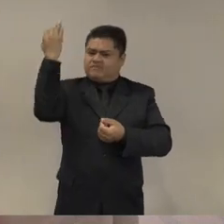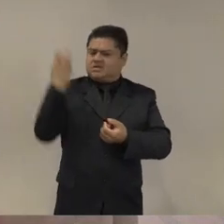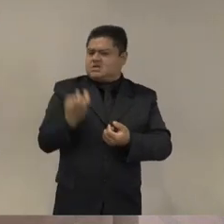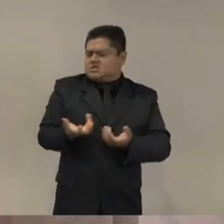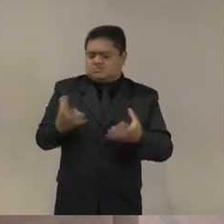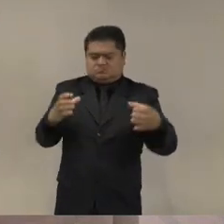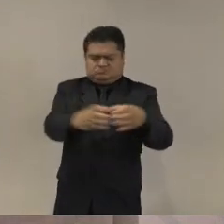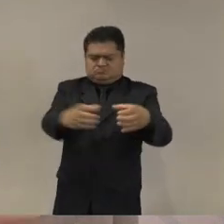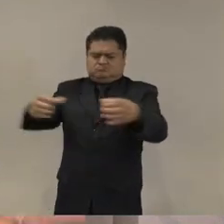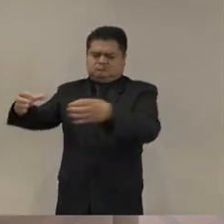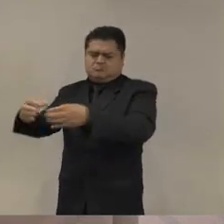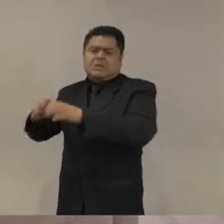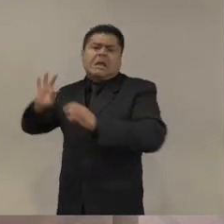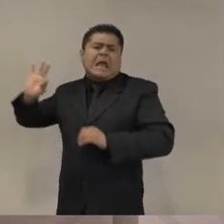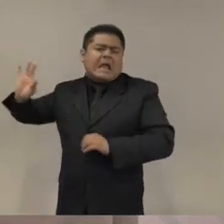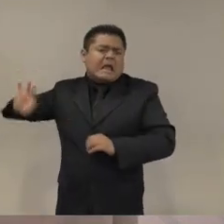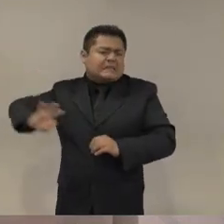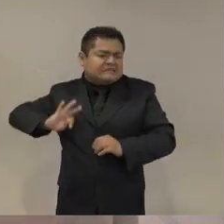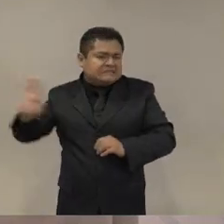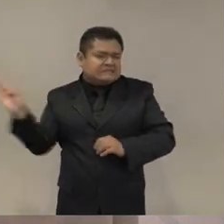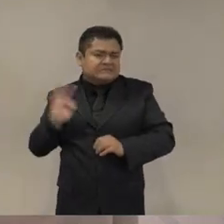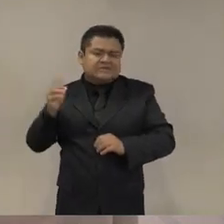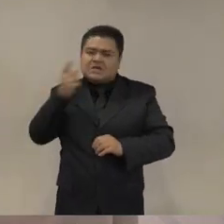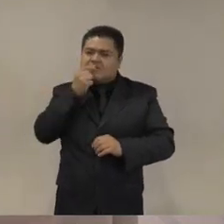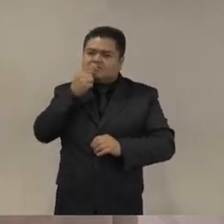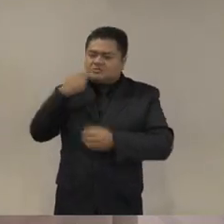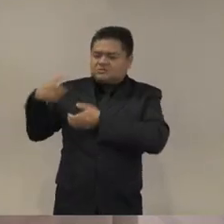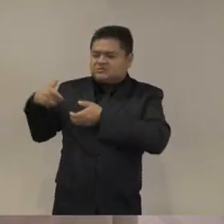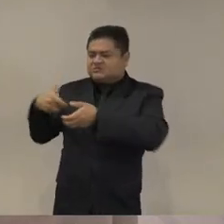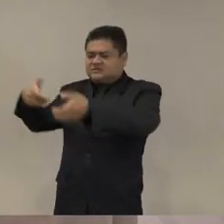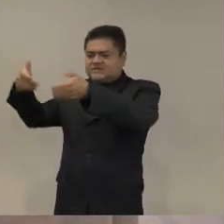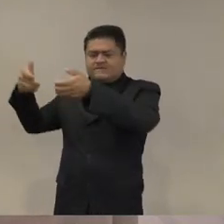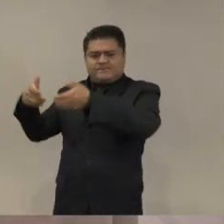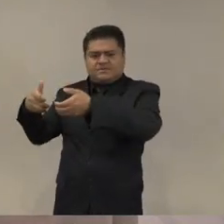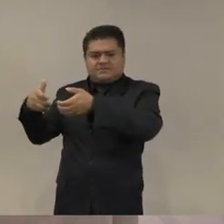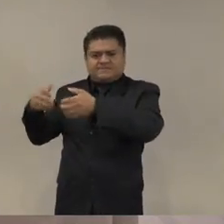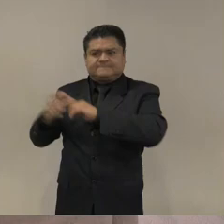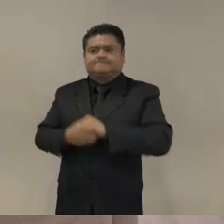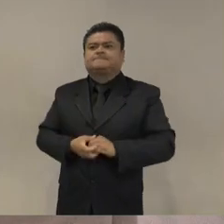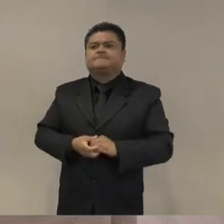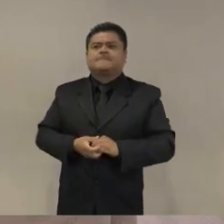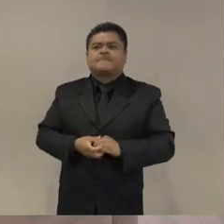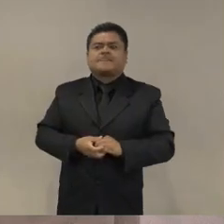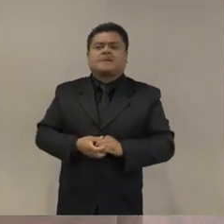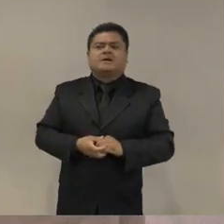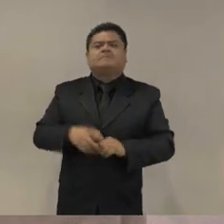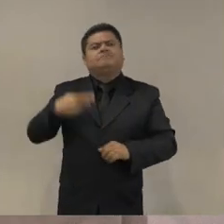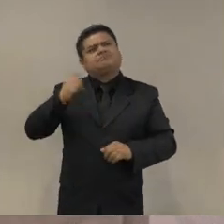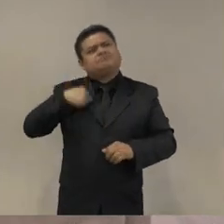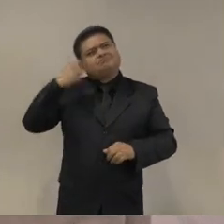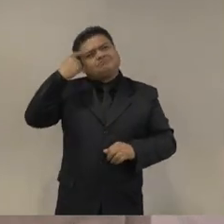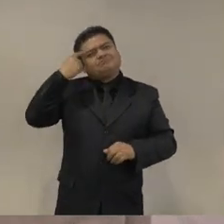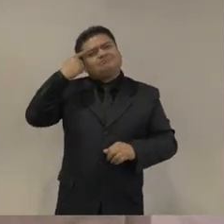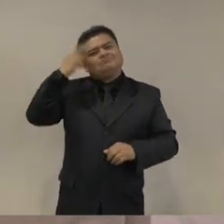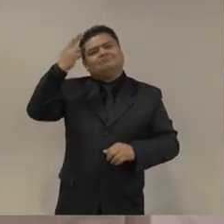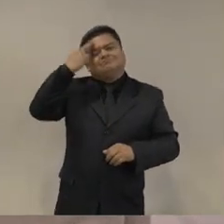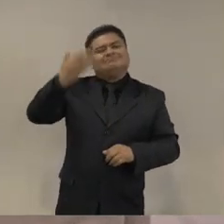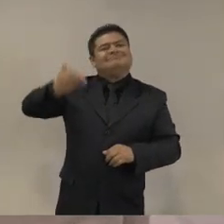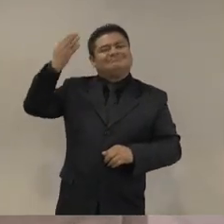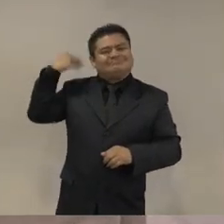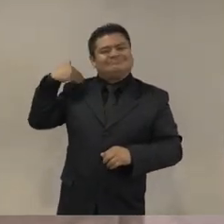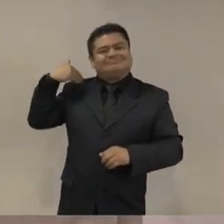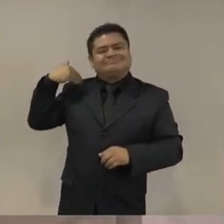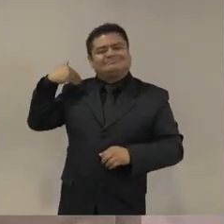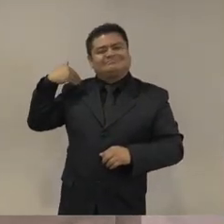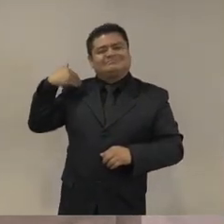quizá en la policía de caminos pero yo recuerdo de manera muy vivida la forma en la